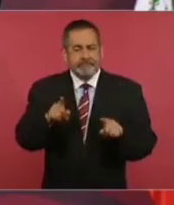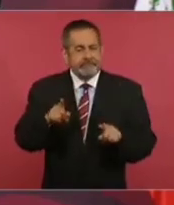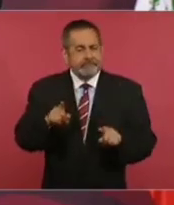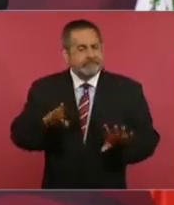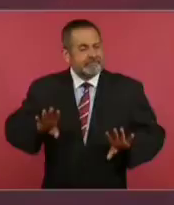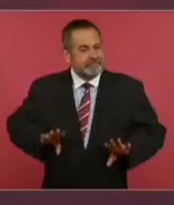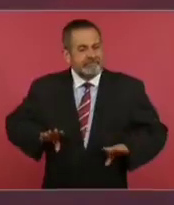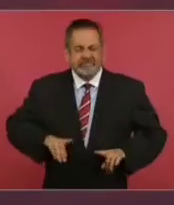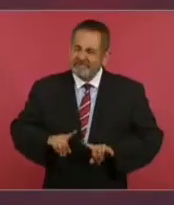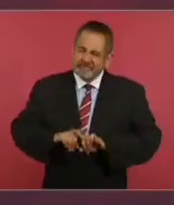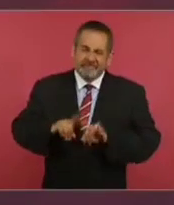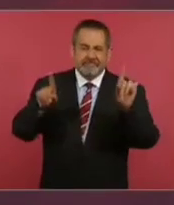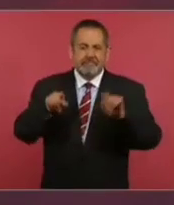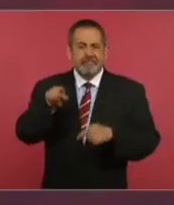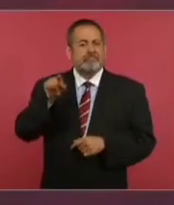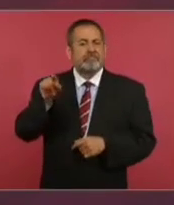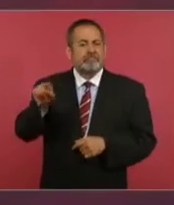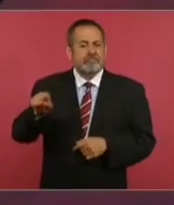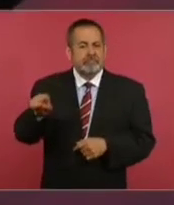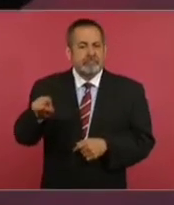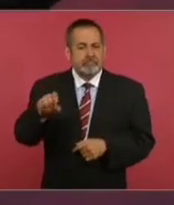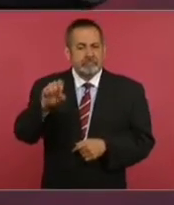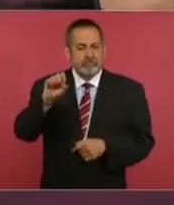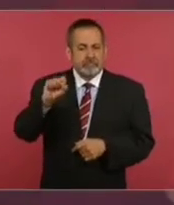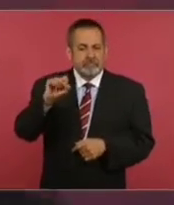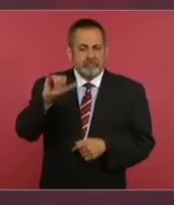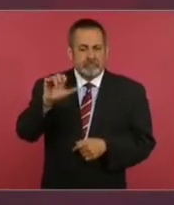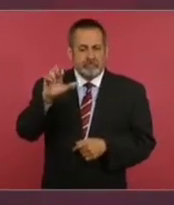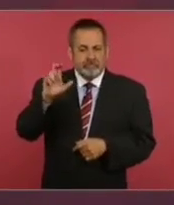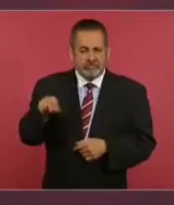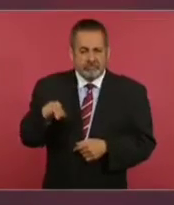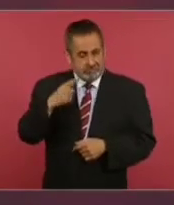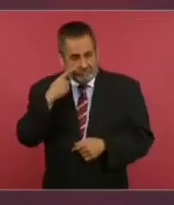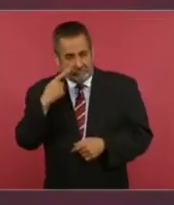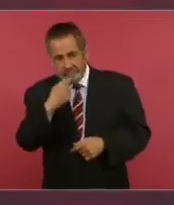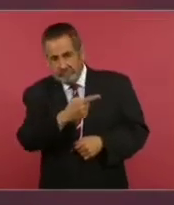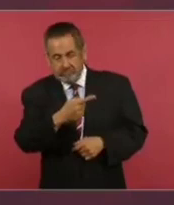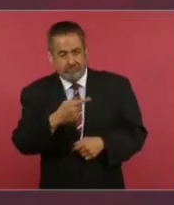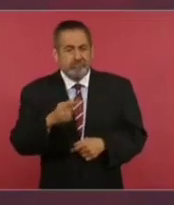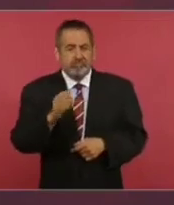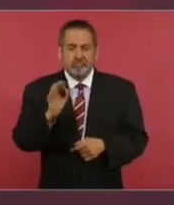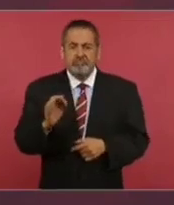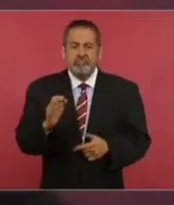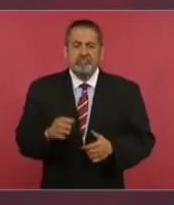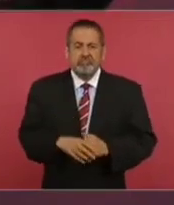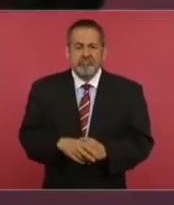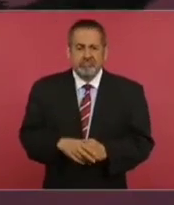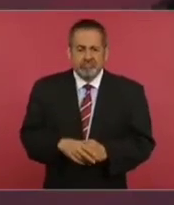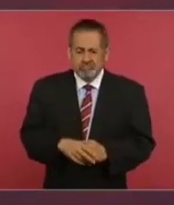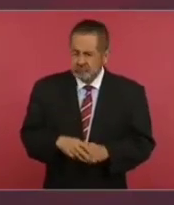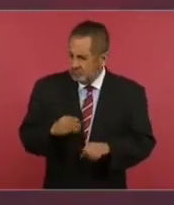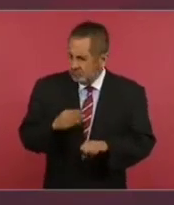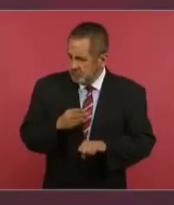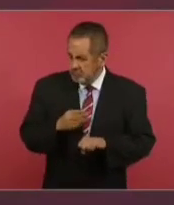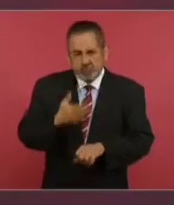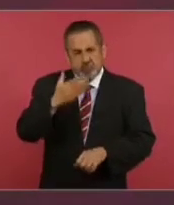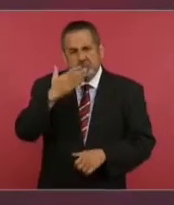de la Suprema Corte de Justicia, muy bien